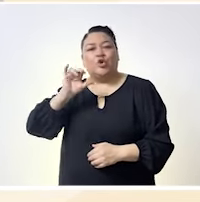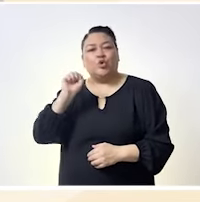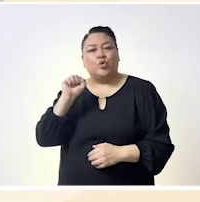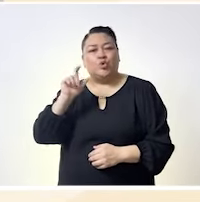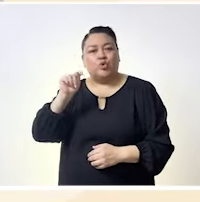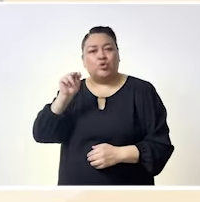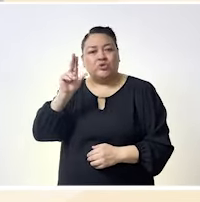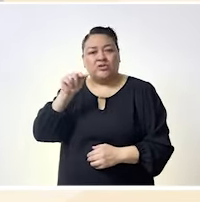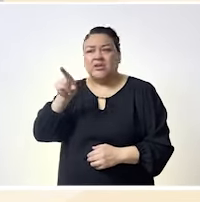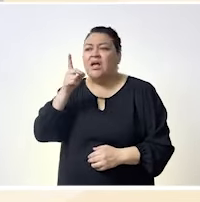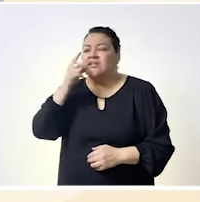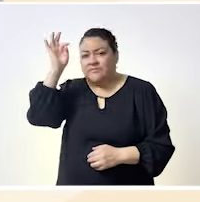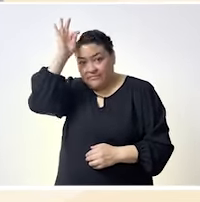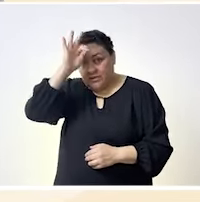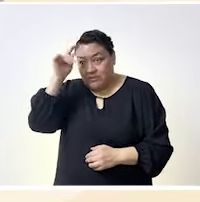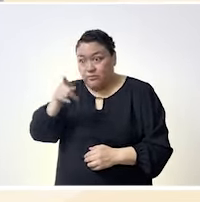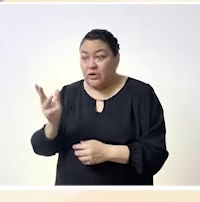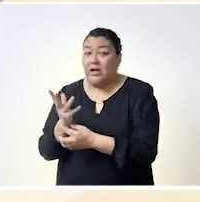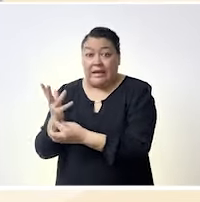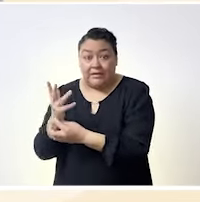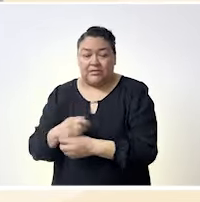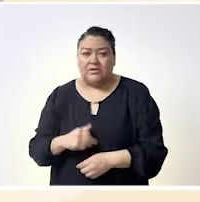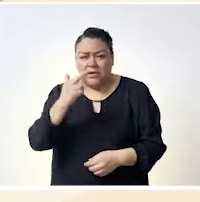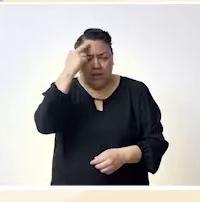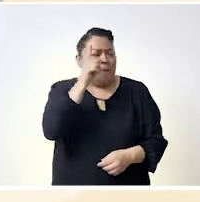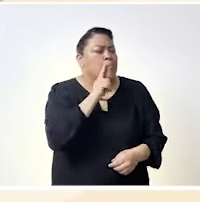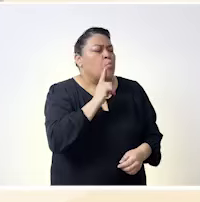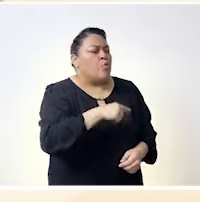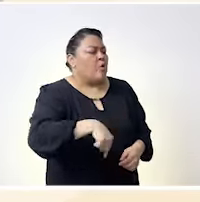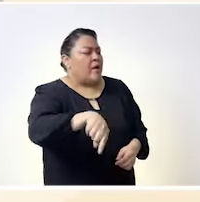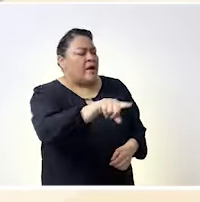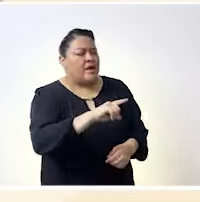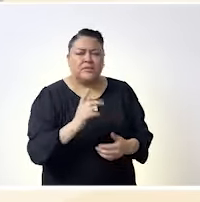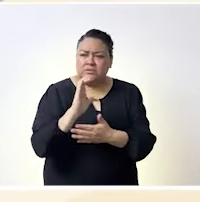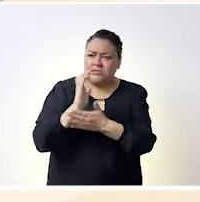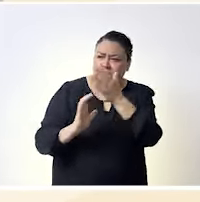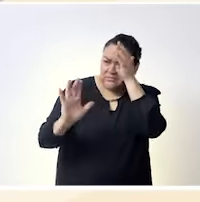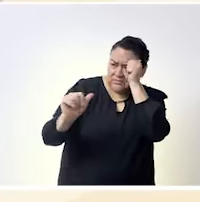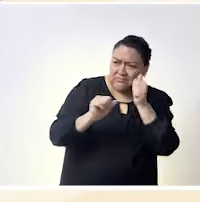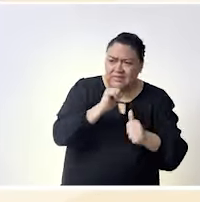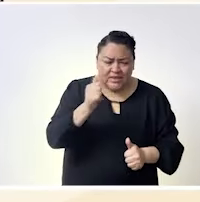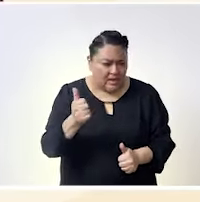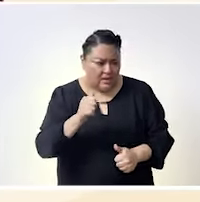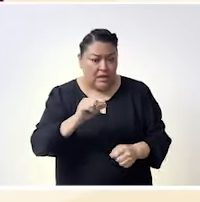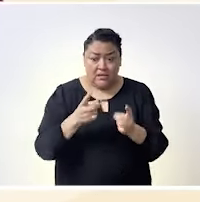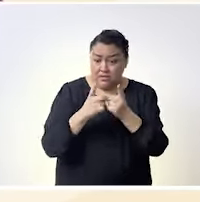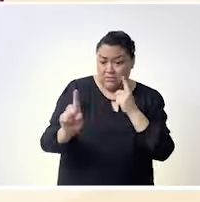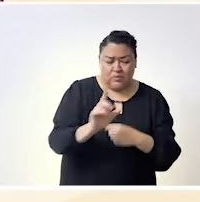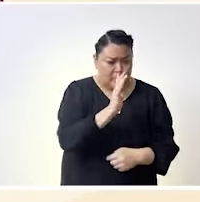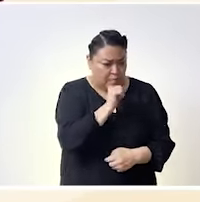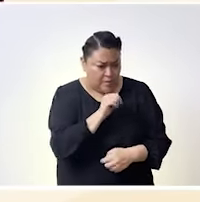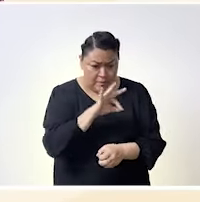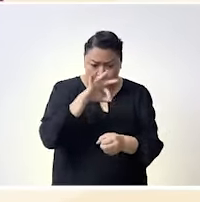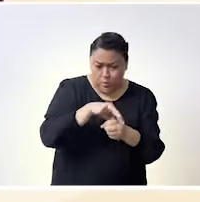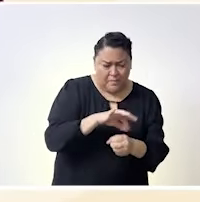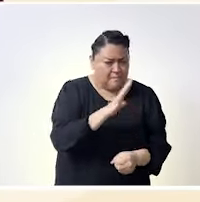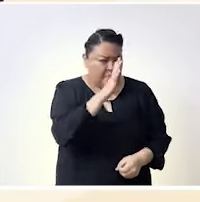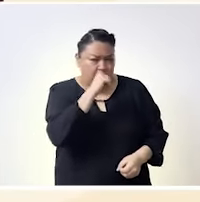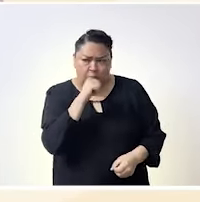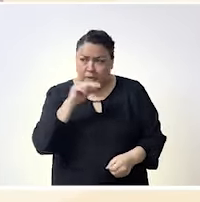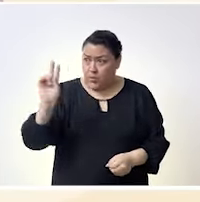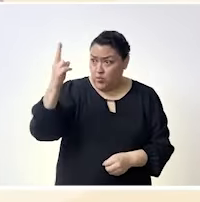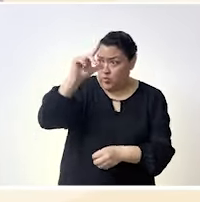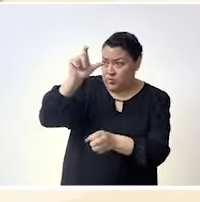que redactaron y escribieron que las mujeres no podían ir a la universidad no podrían establecer contratos no podían divorciarse no podían